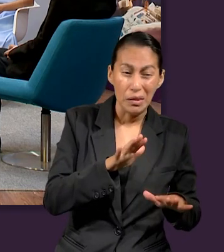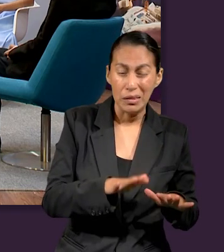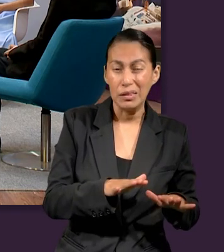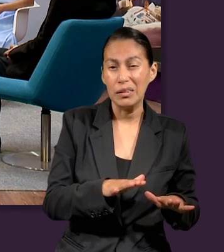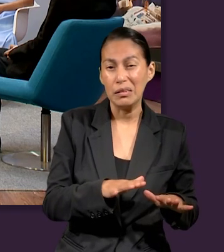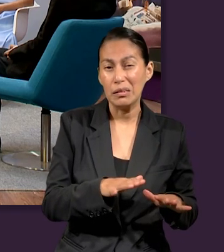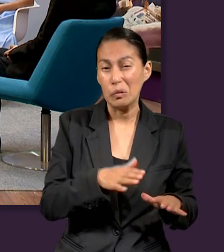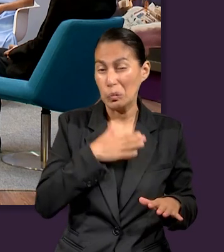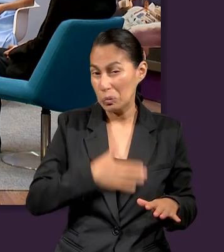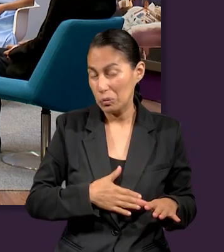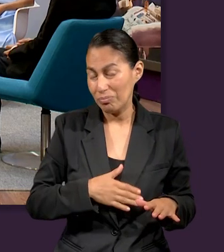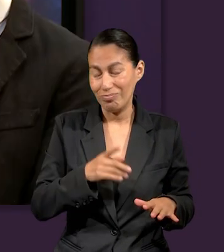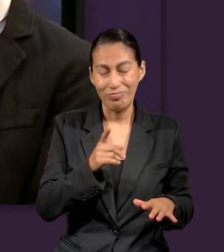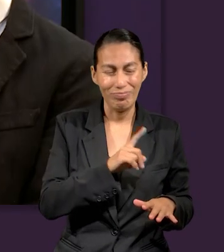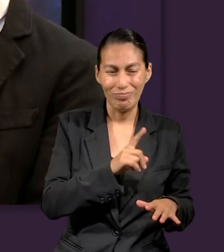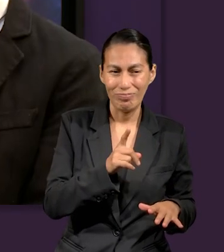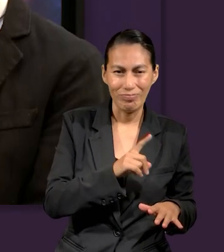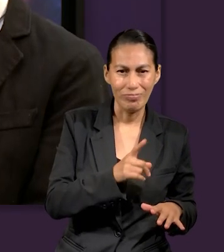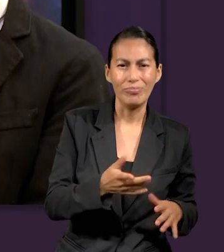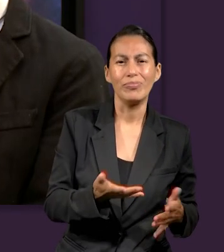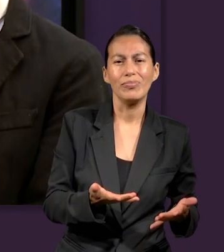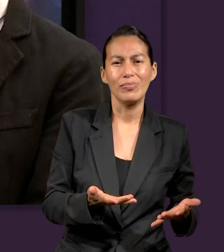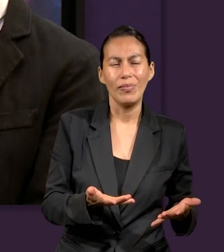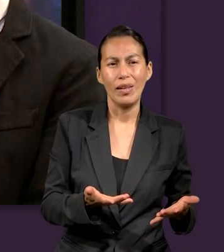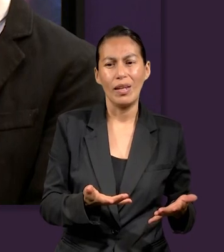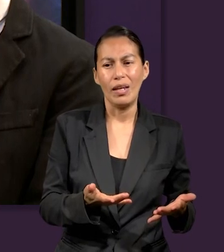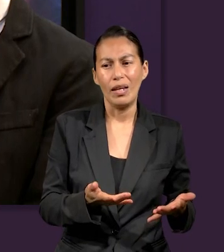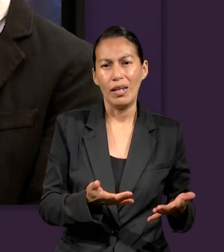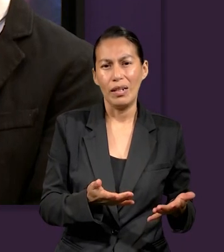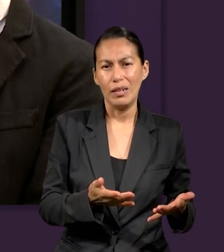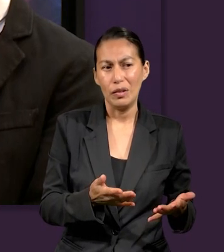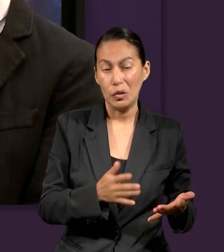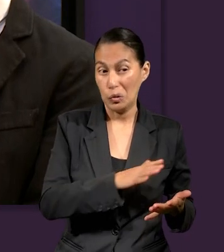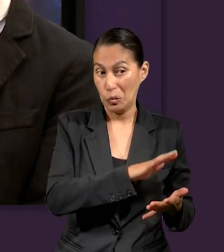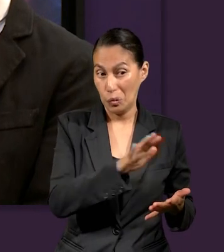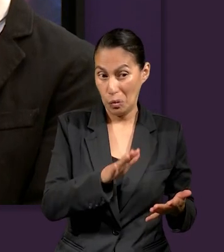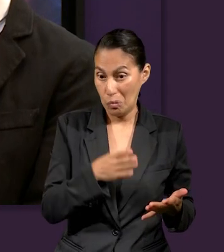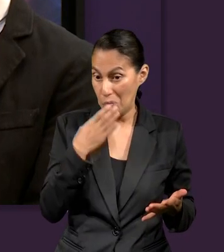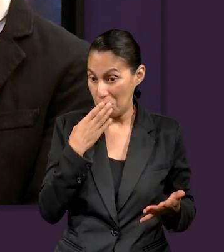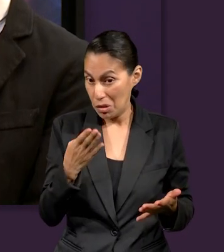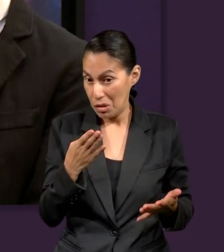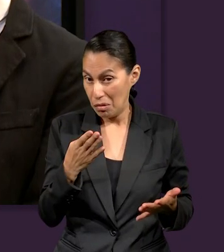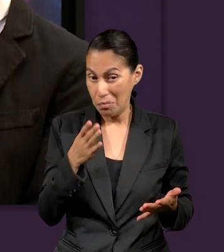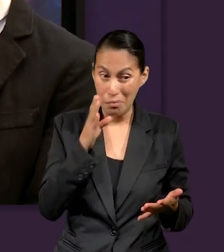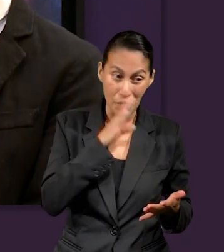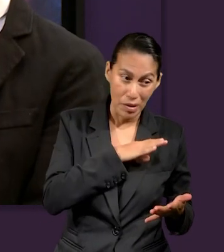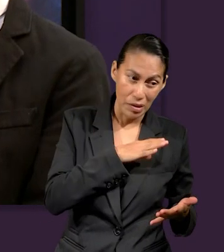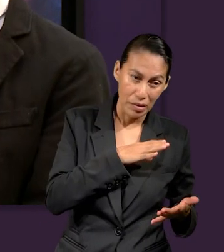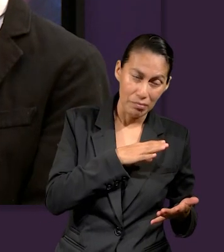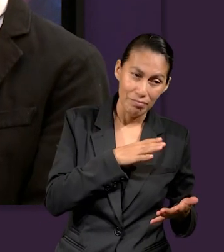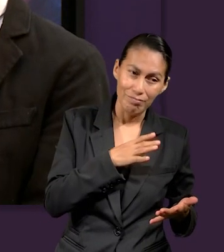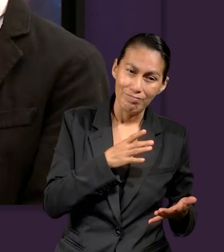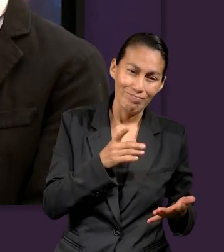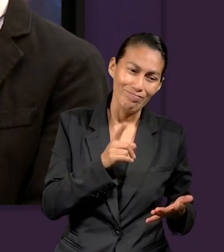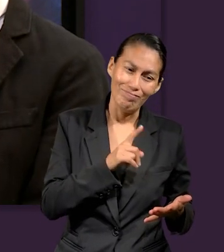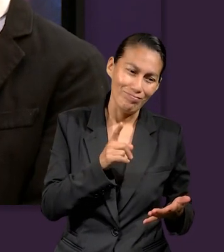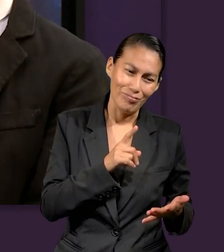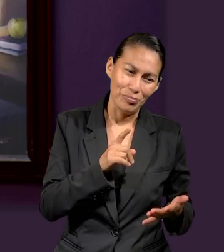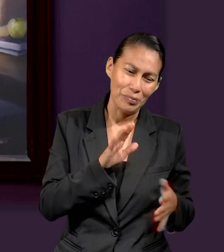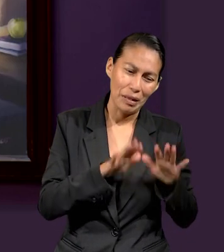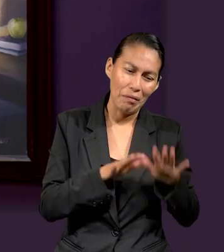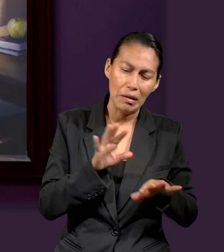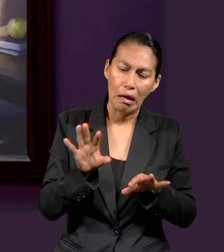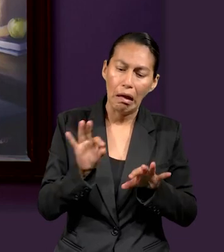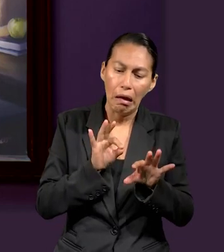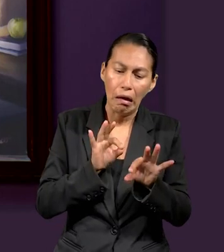Muchas veces, porque algunas veces los juicios de aquí, de la tierra, no toman todas las cosas buenas o todas las